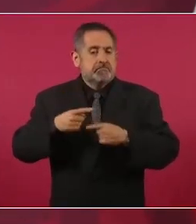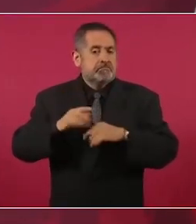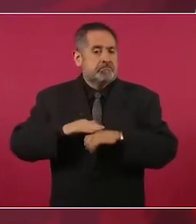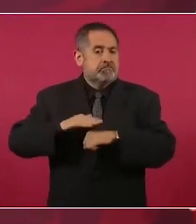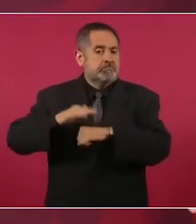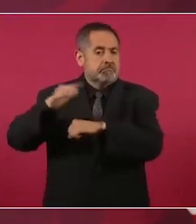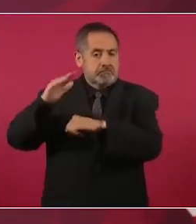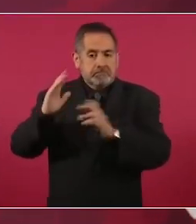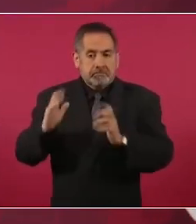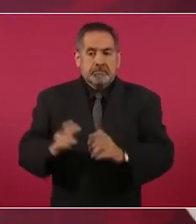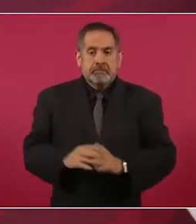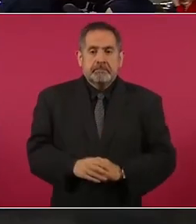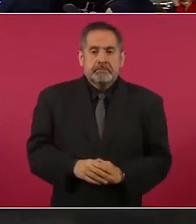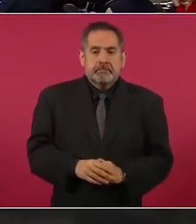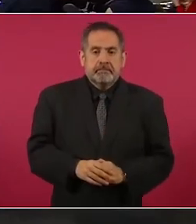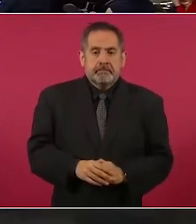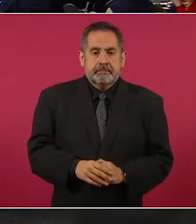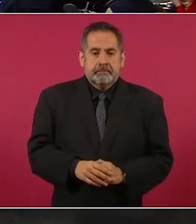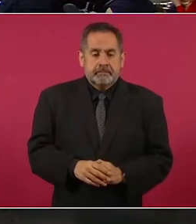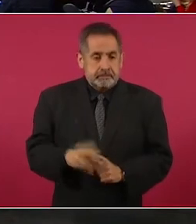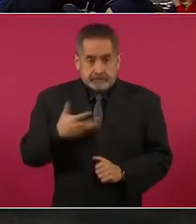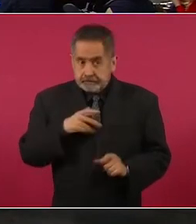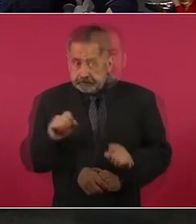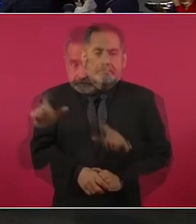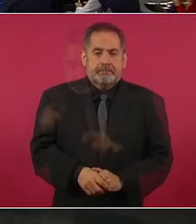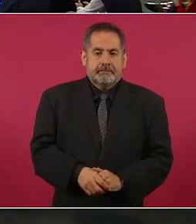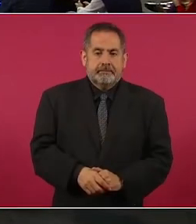economía. ¿Lo tienen?